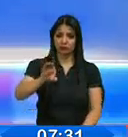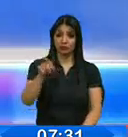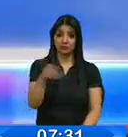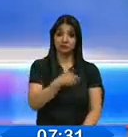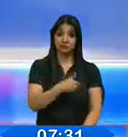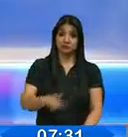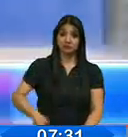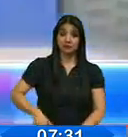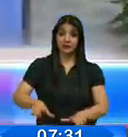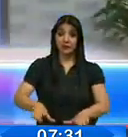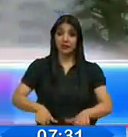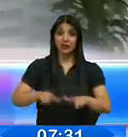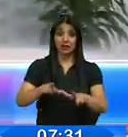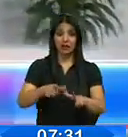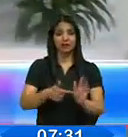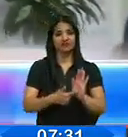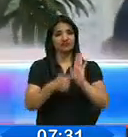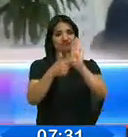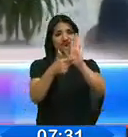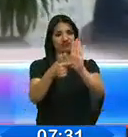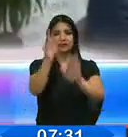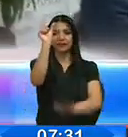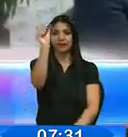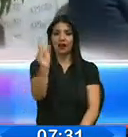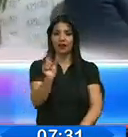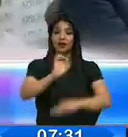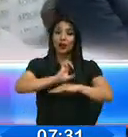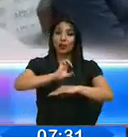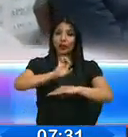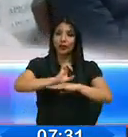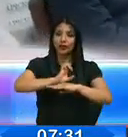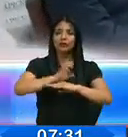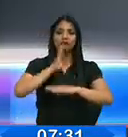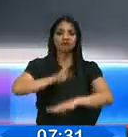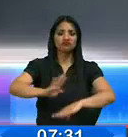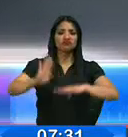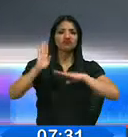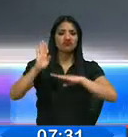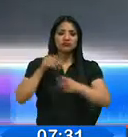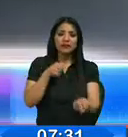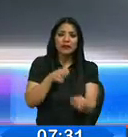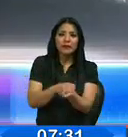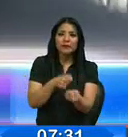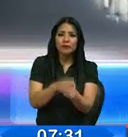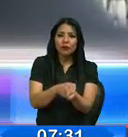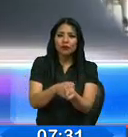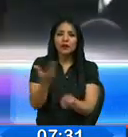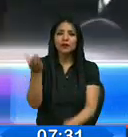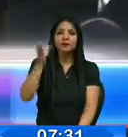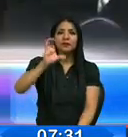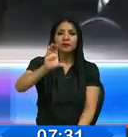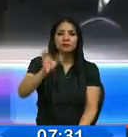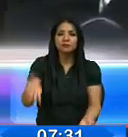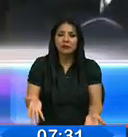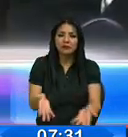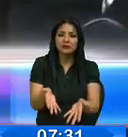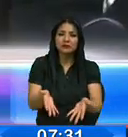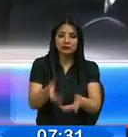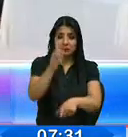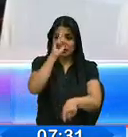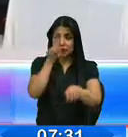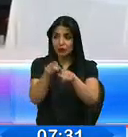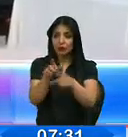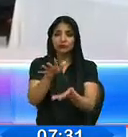posicionó en Italia el mensaje de que el país está comprometido en afianzar nuevas alianzas y acuerdos con socios